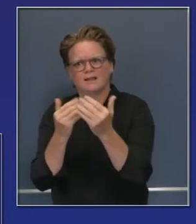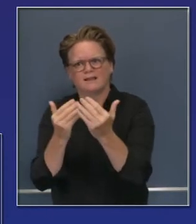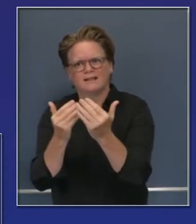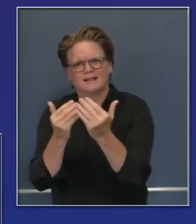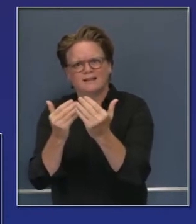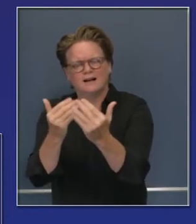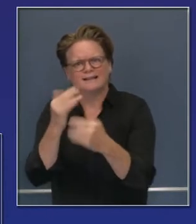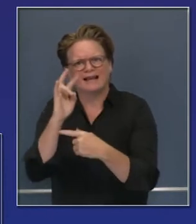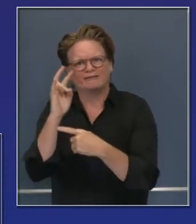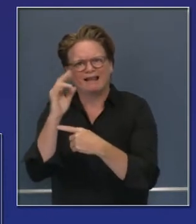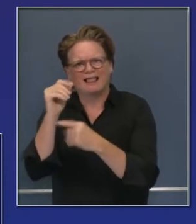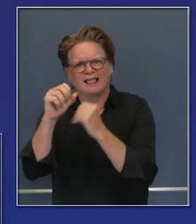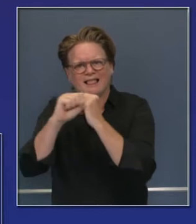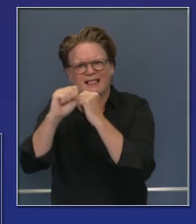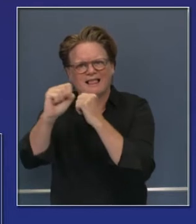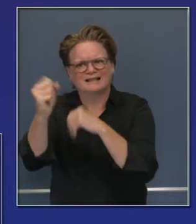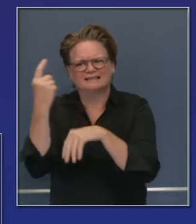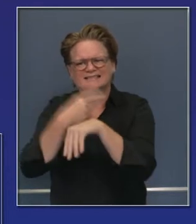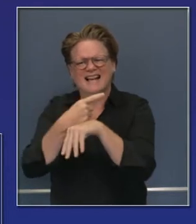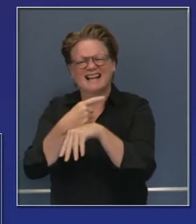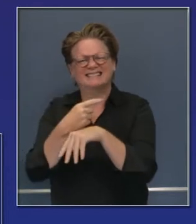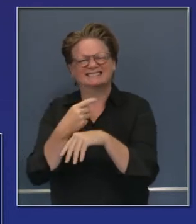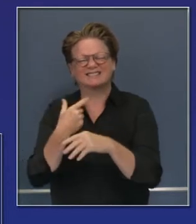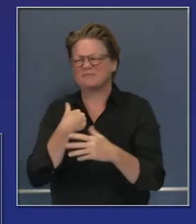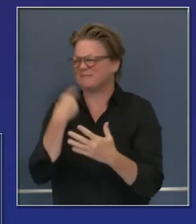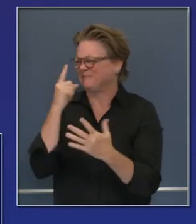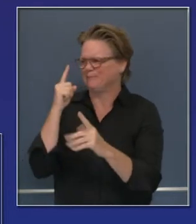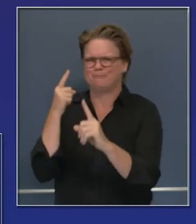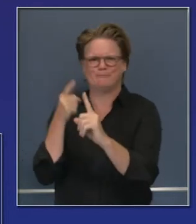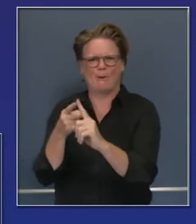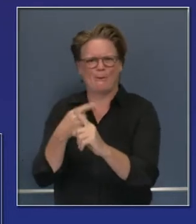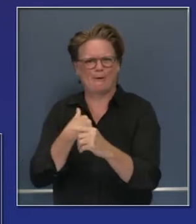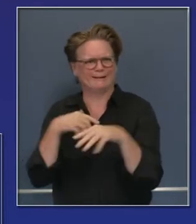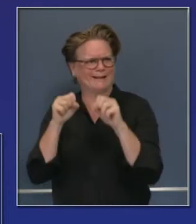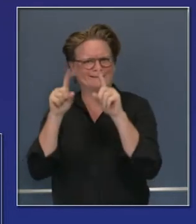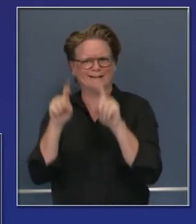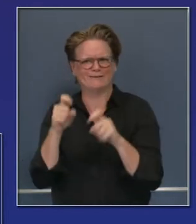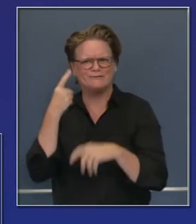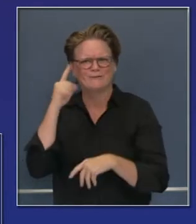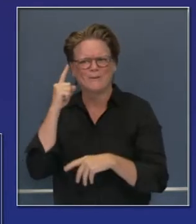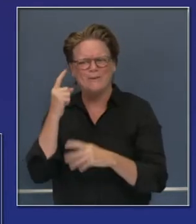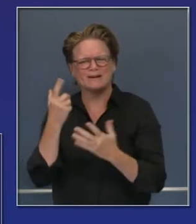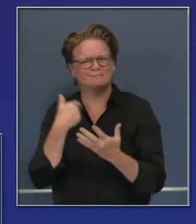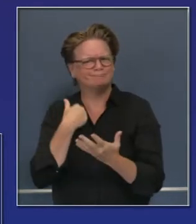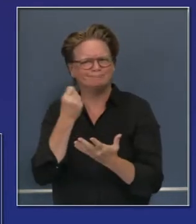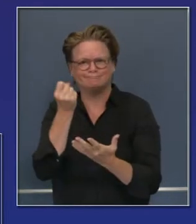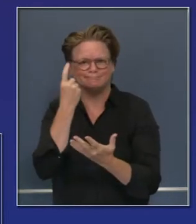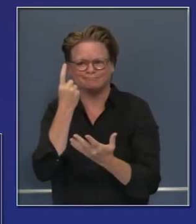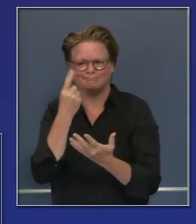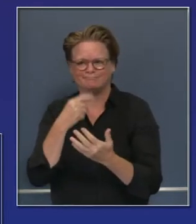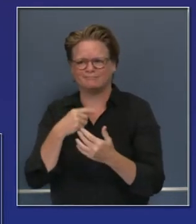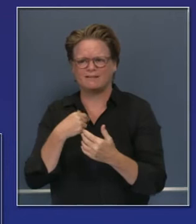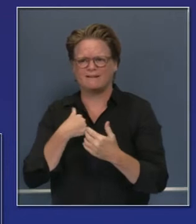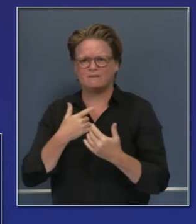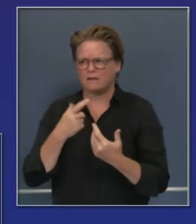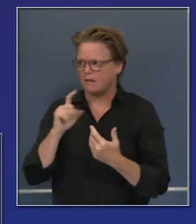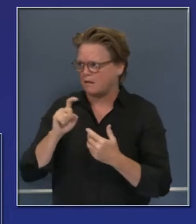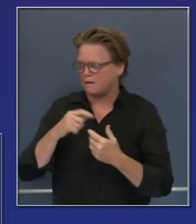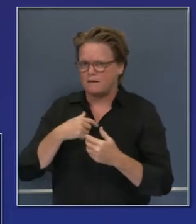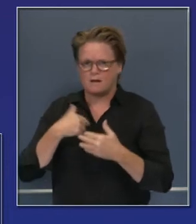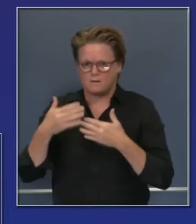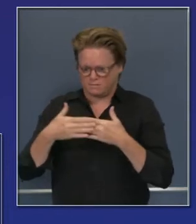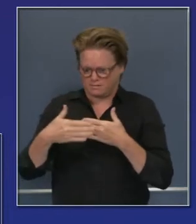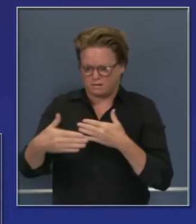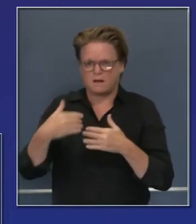su significado y su resonancia en cuanto a la capacidad de mitigar su exposición y a la transmisión de la